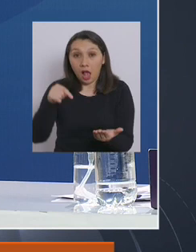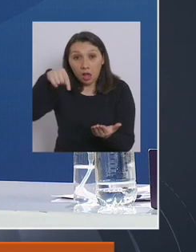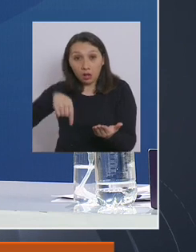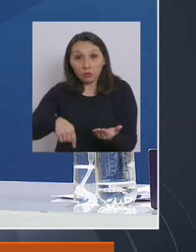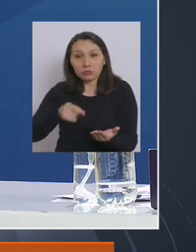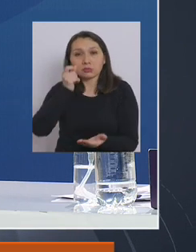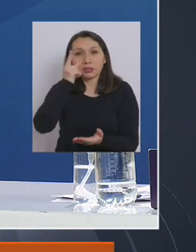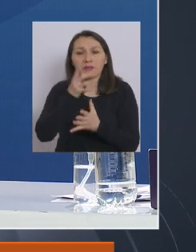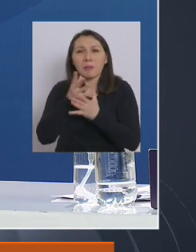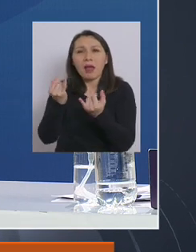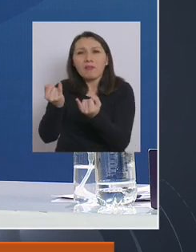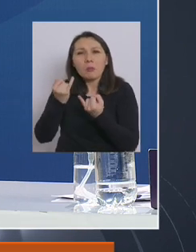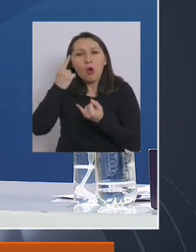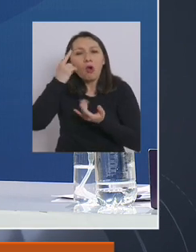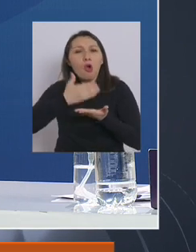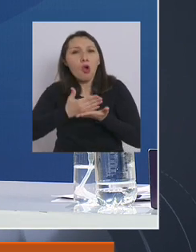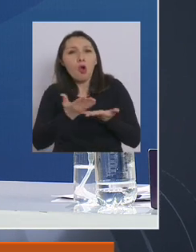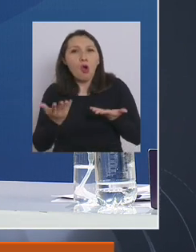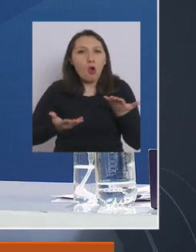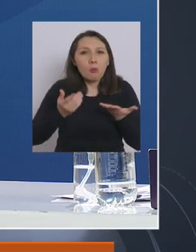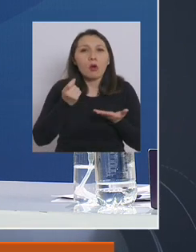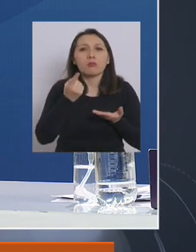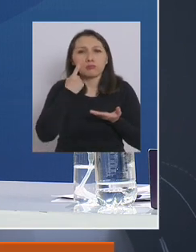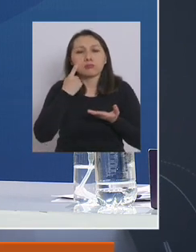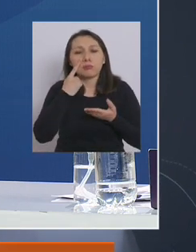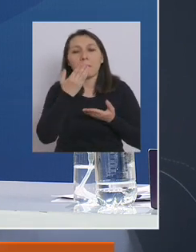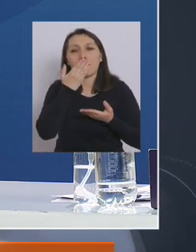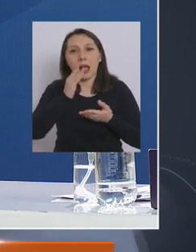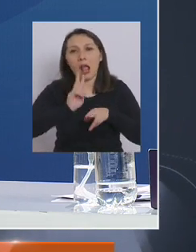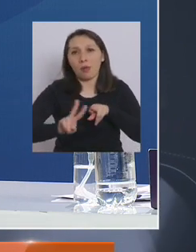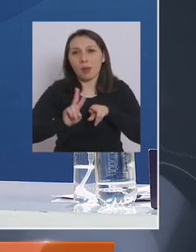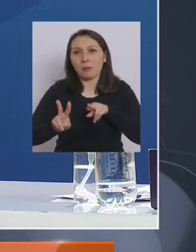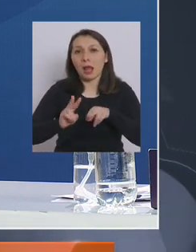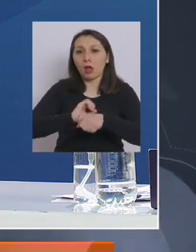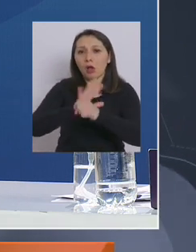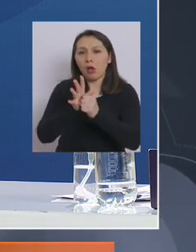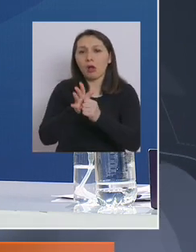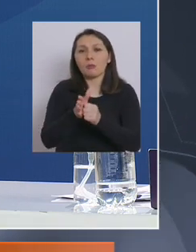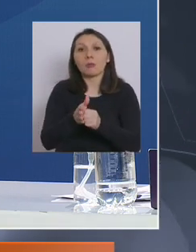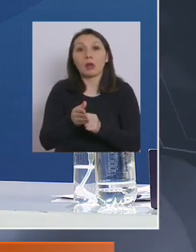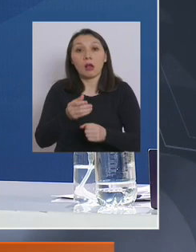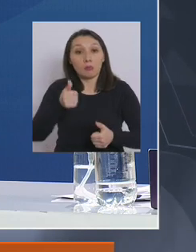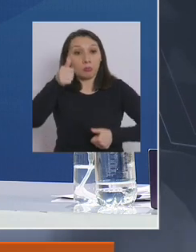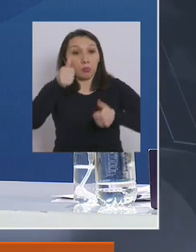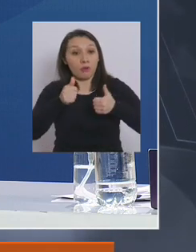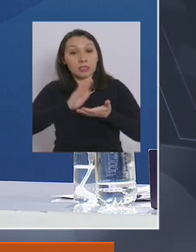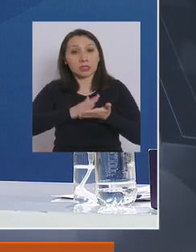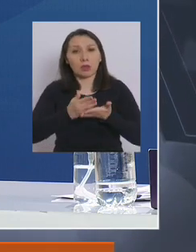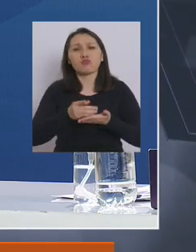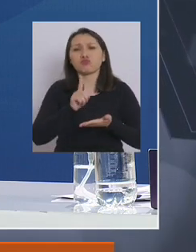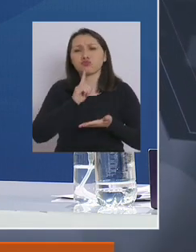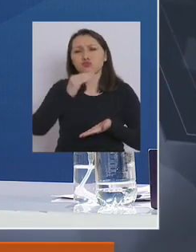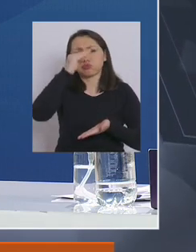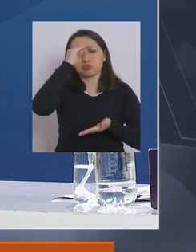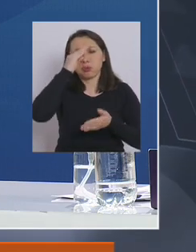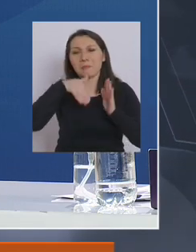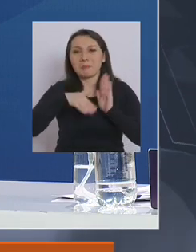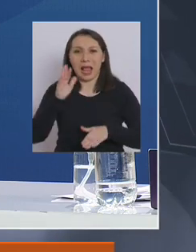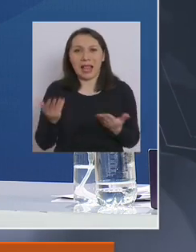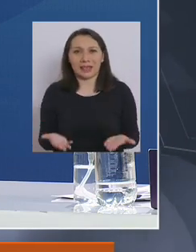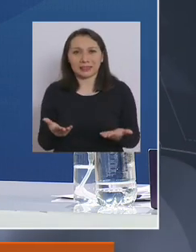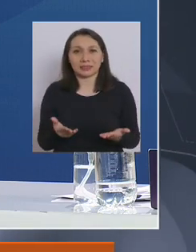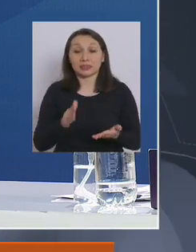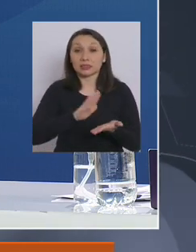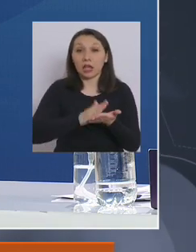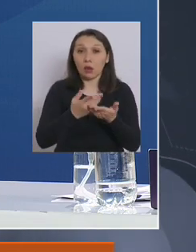sabemos más de la pandemia. Hoy día estamos mejor preparados. Hoy día los profesionales de salud tienen mayor experiencia. Desde el punto